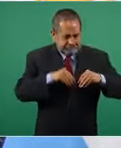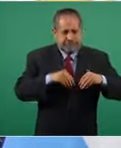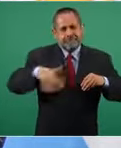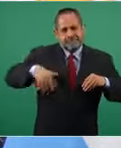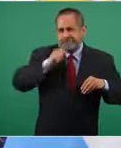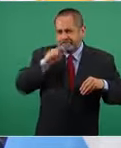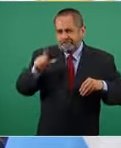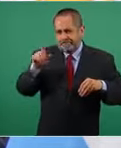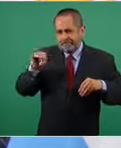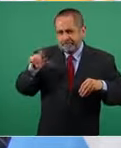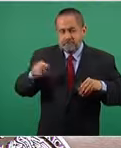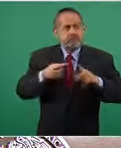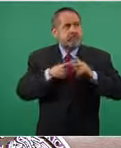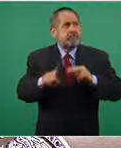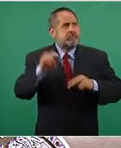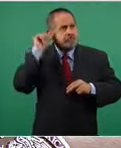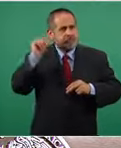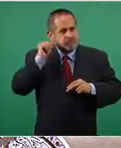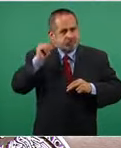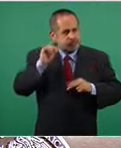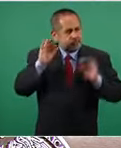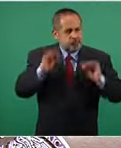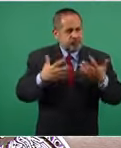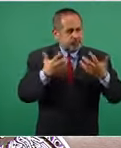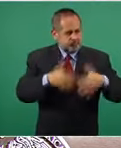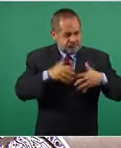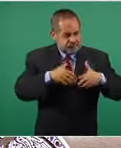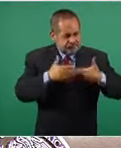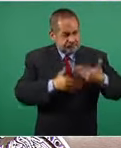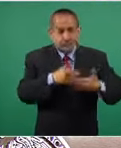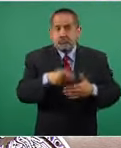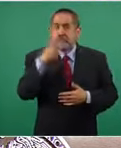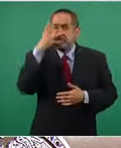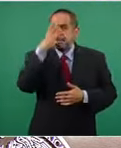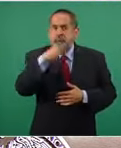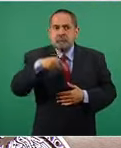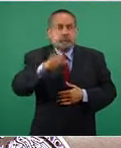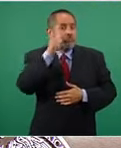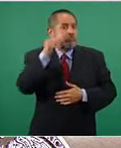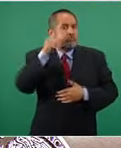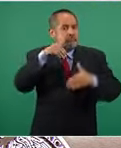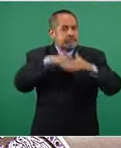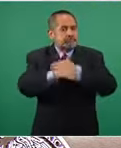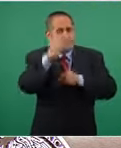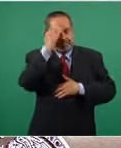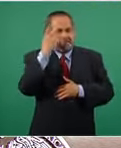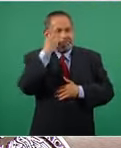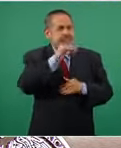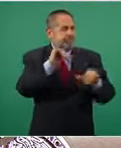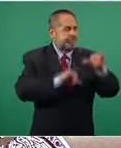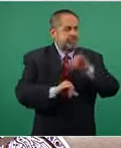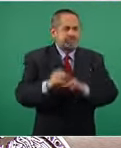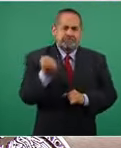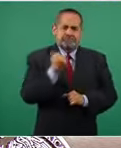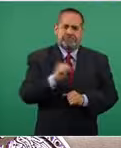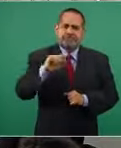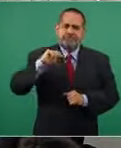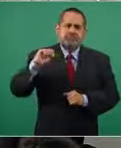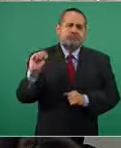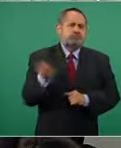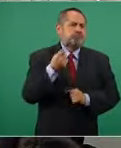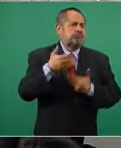a partir de abril, ese maravilloso laboratorio que conocí ayer con tecnología de última